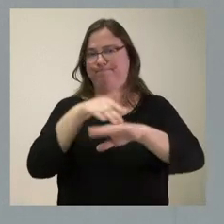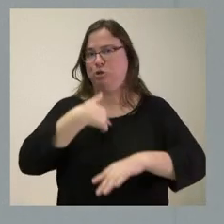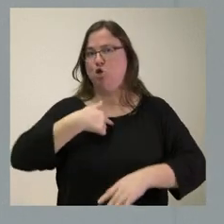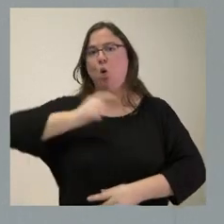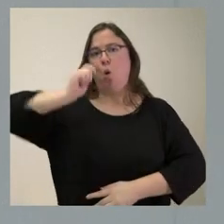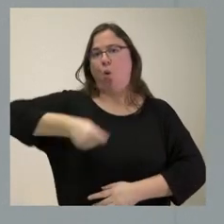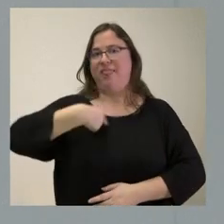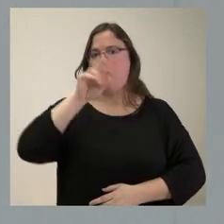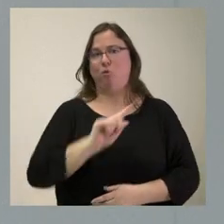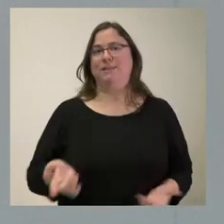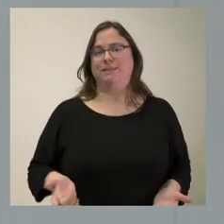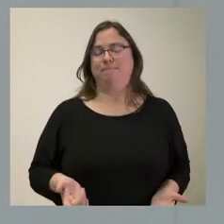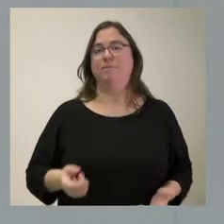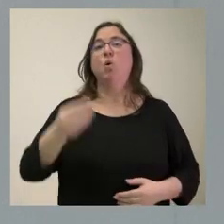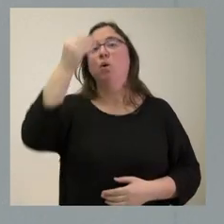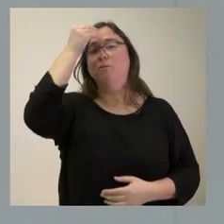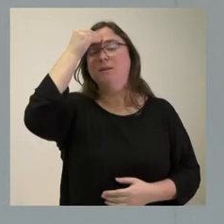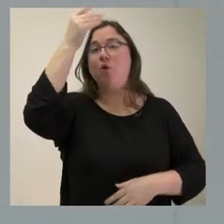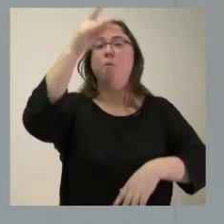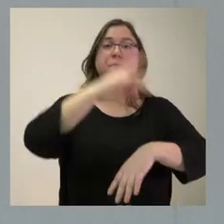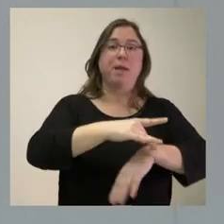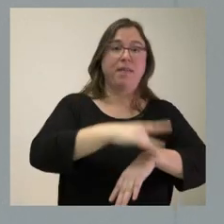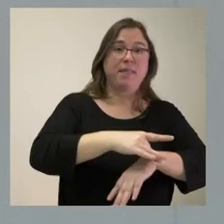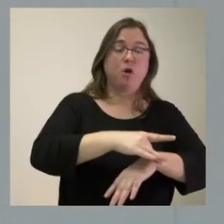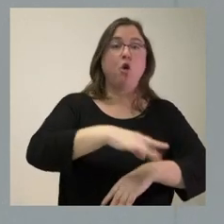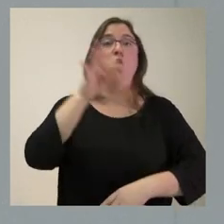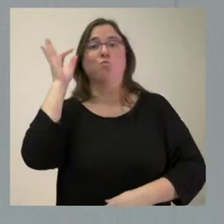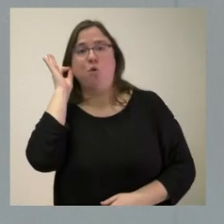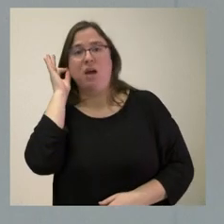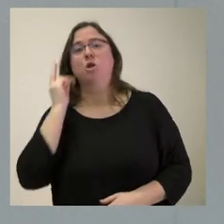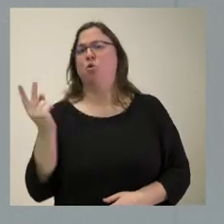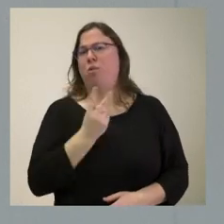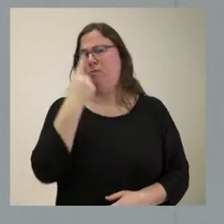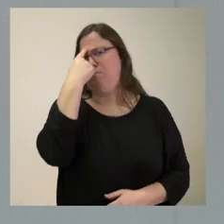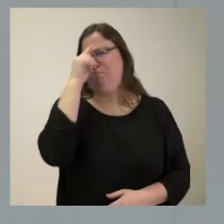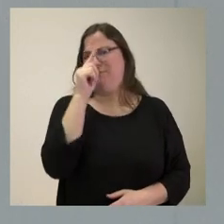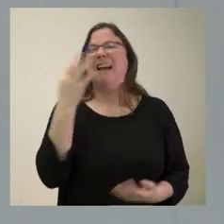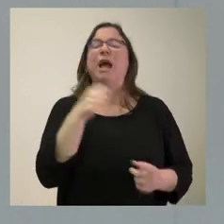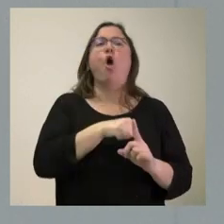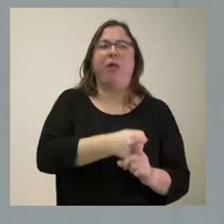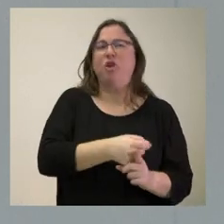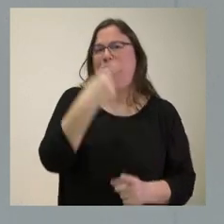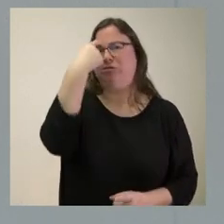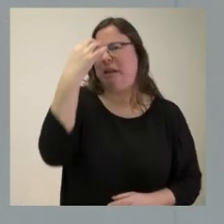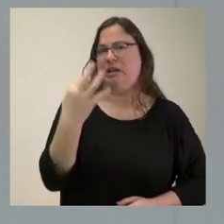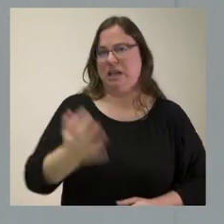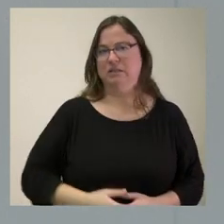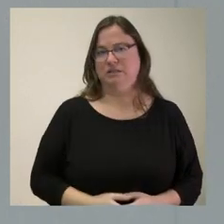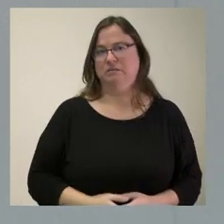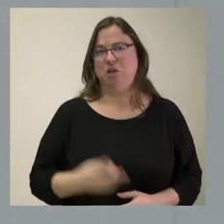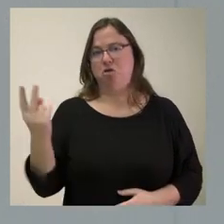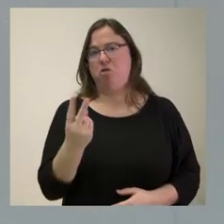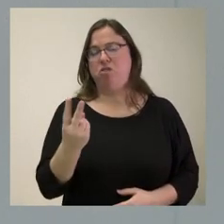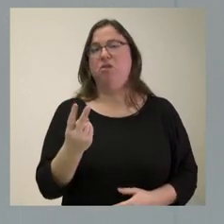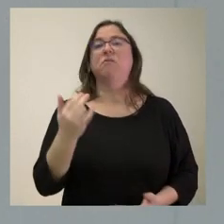creo que tanto los médicos como las mujeres saben lo que sería una coacción y lo que no. Y, por tanto,